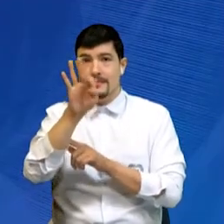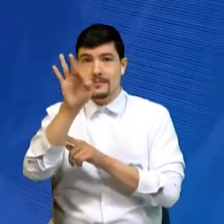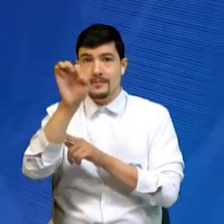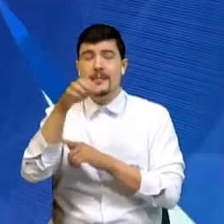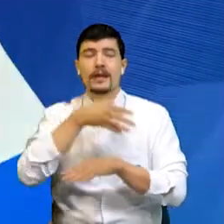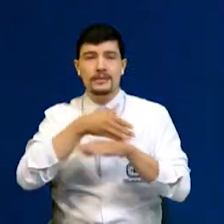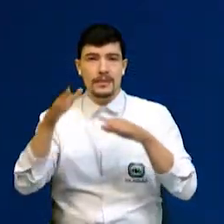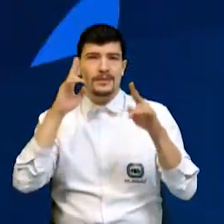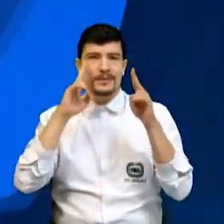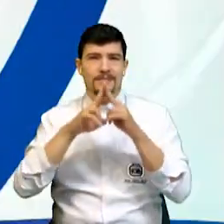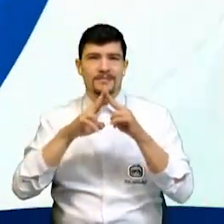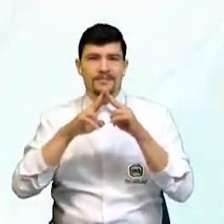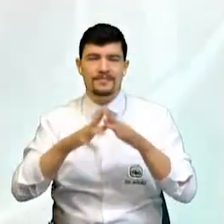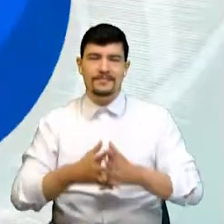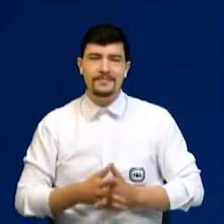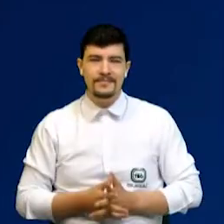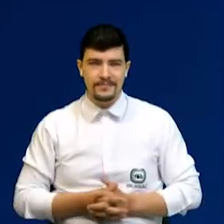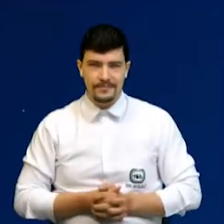Hasta la próxima.